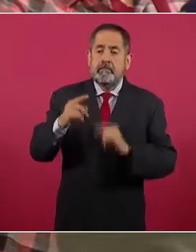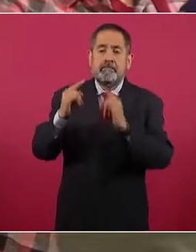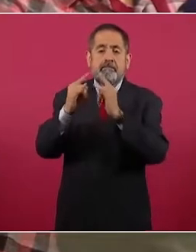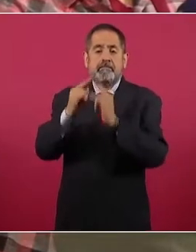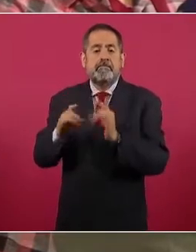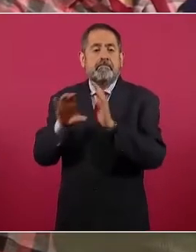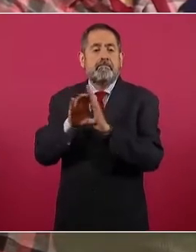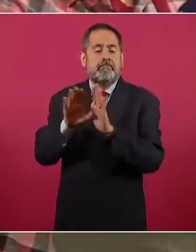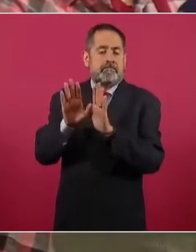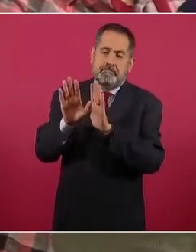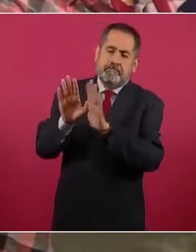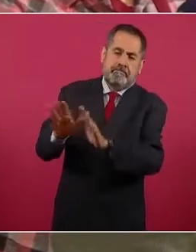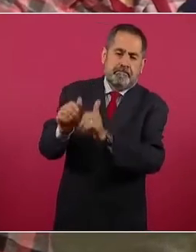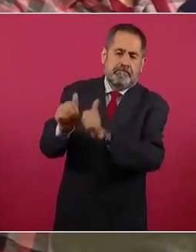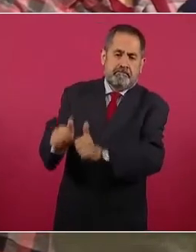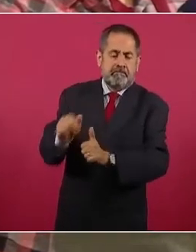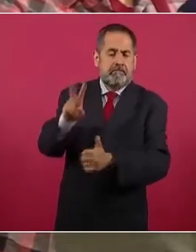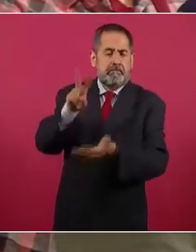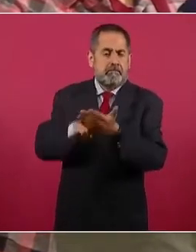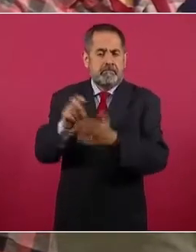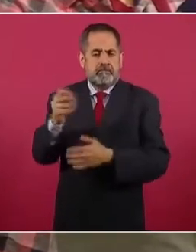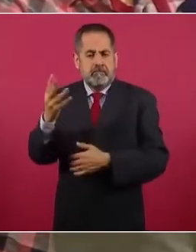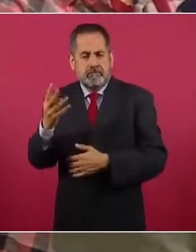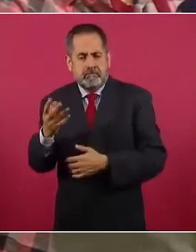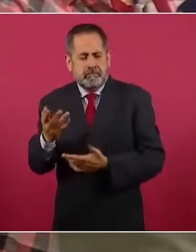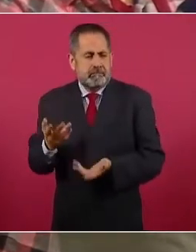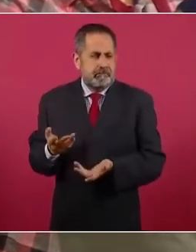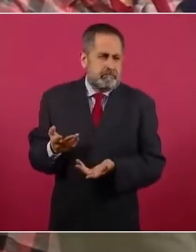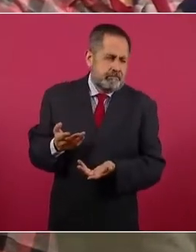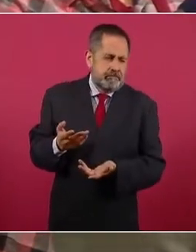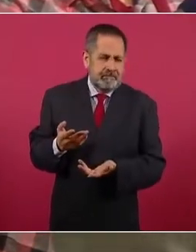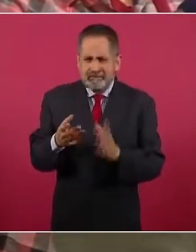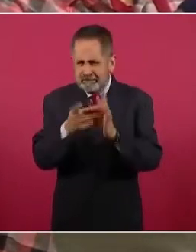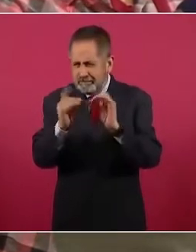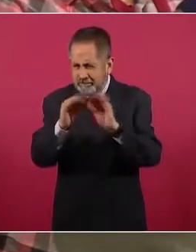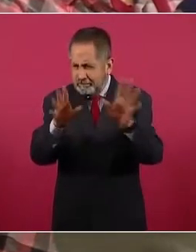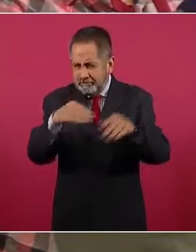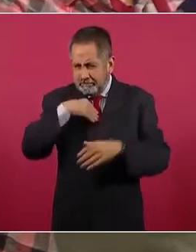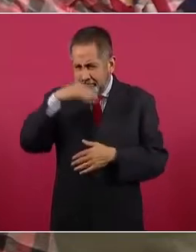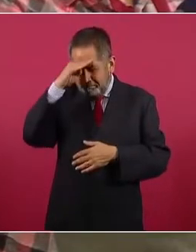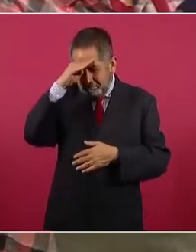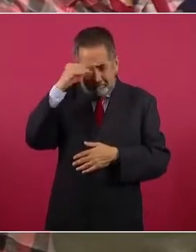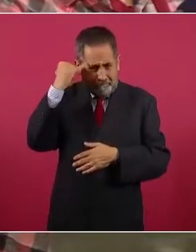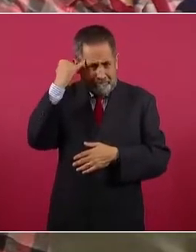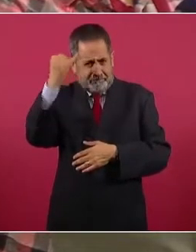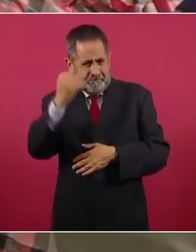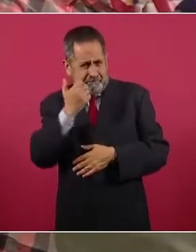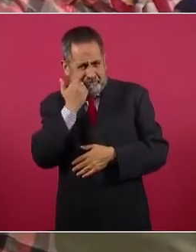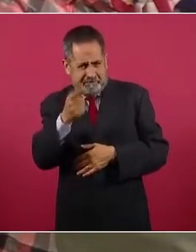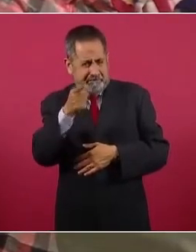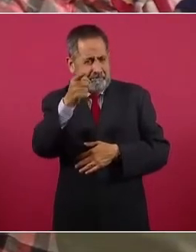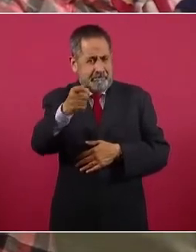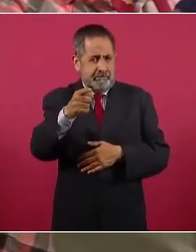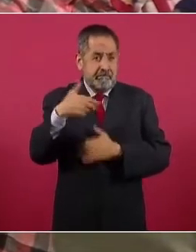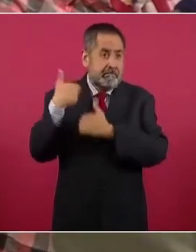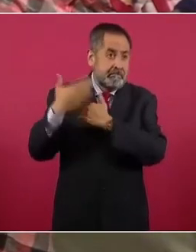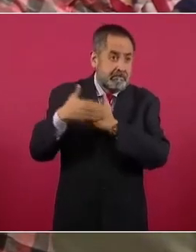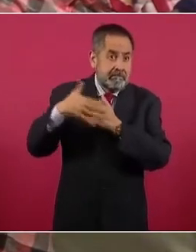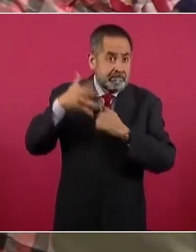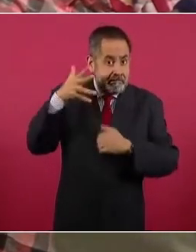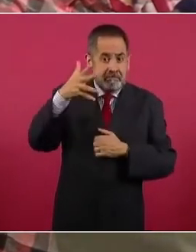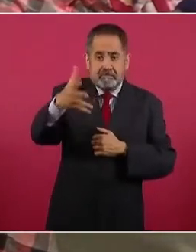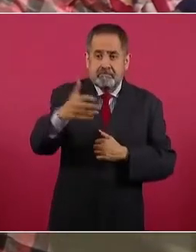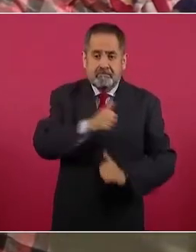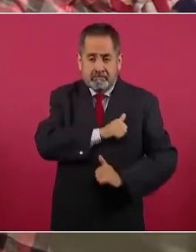2024. Entonces, quiero preguntarle nada más una precisión. ¿Usted también tiene la intención de que soldados y marinos